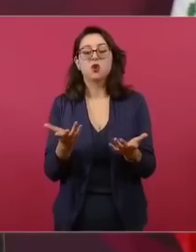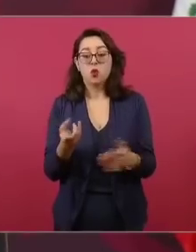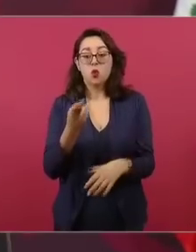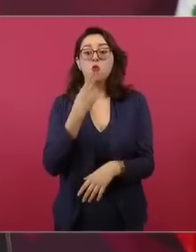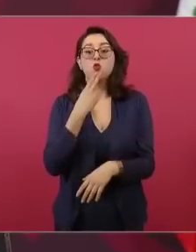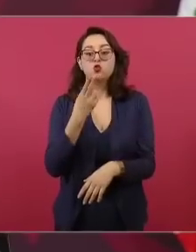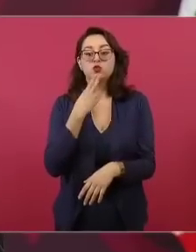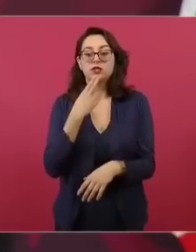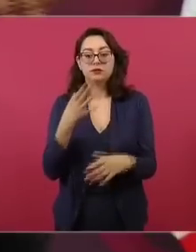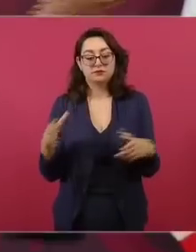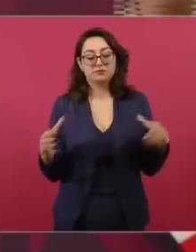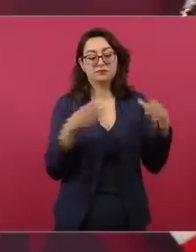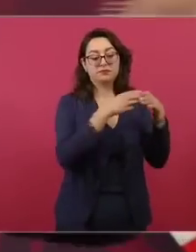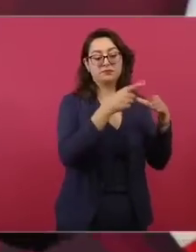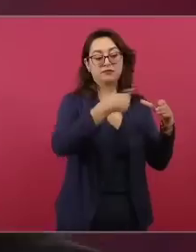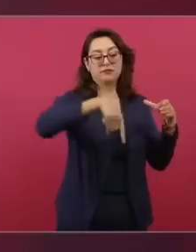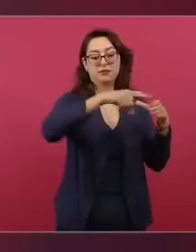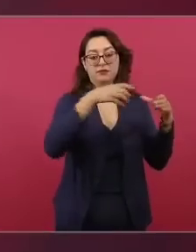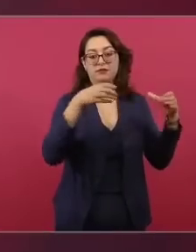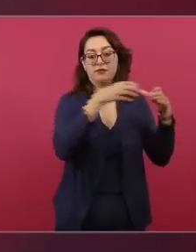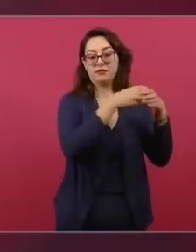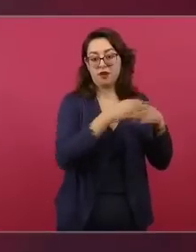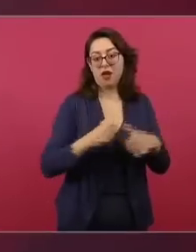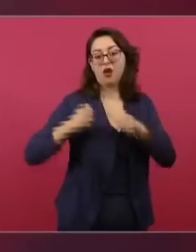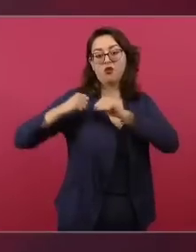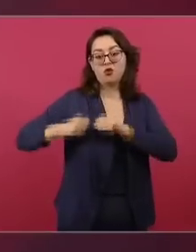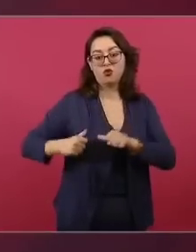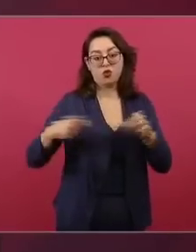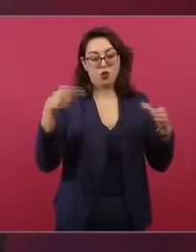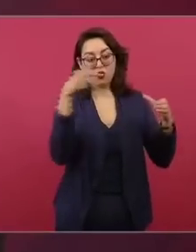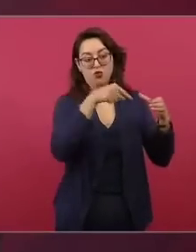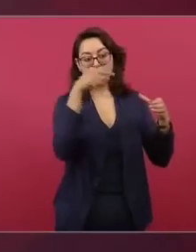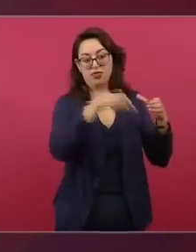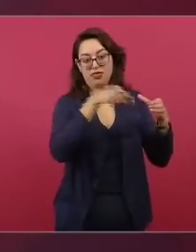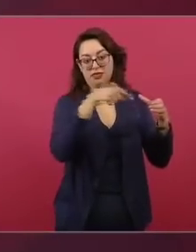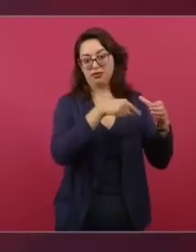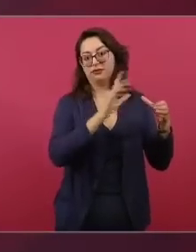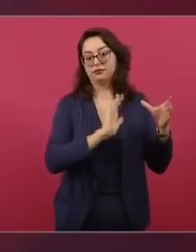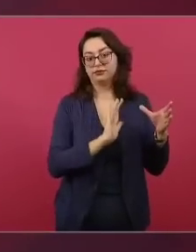Por eso no pueden los del INE decir que estoy